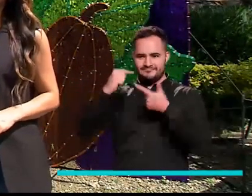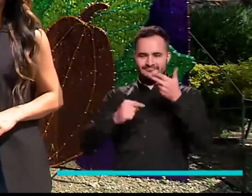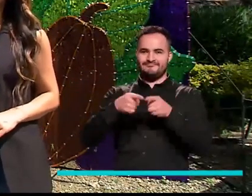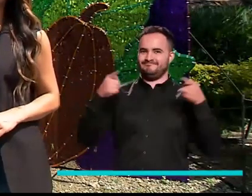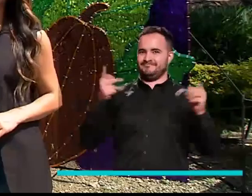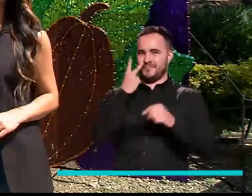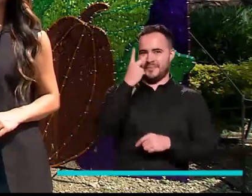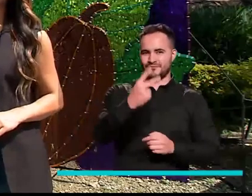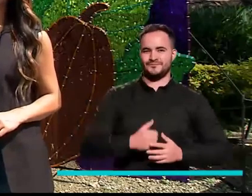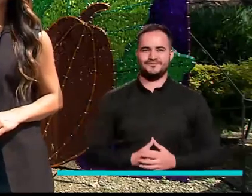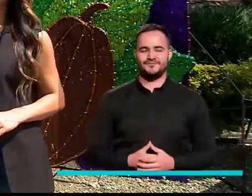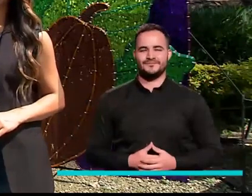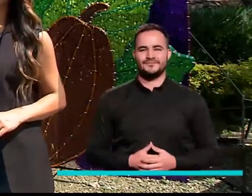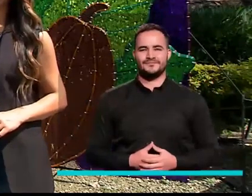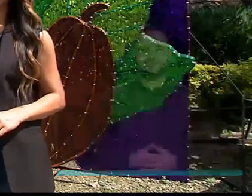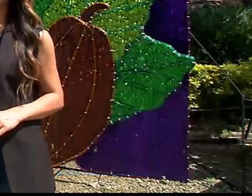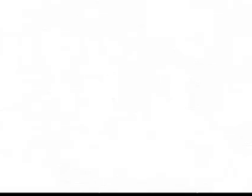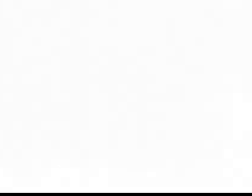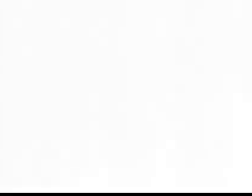noticias e historias de Medellín Futura.